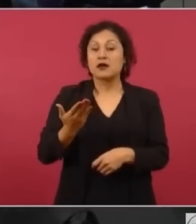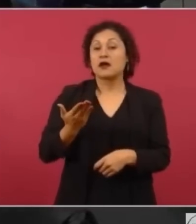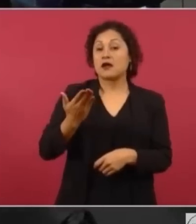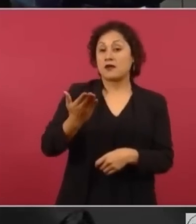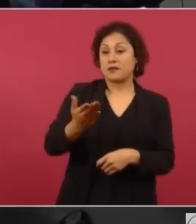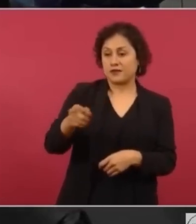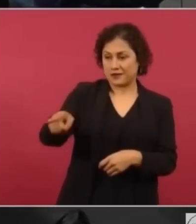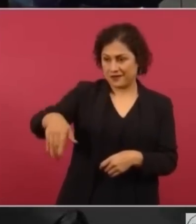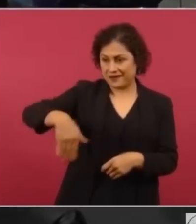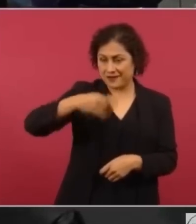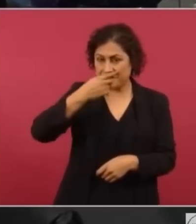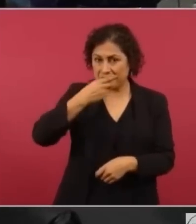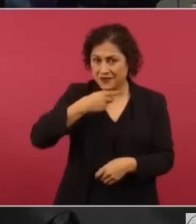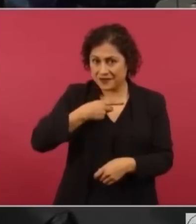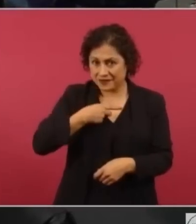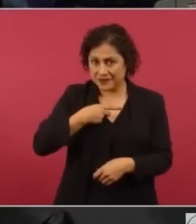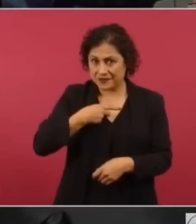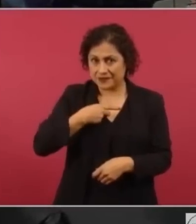para